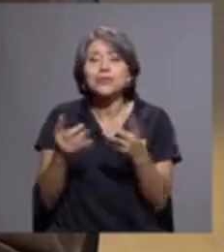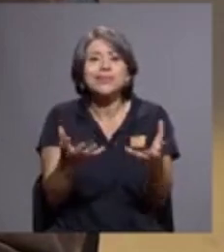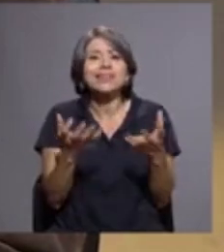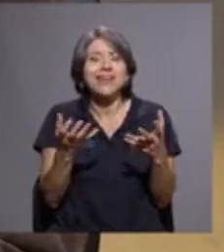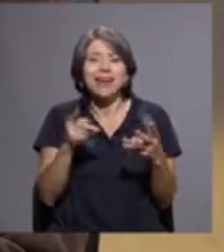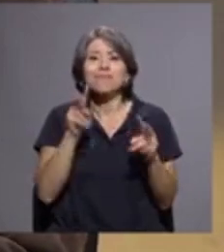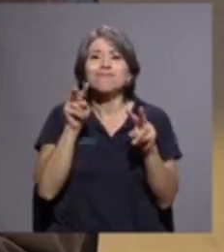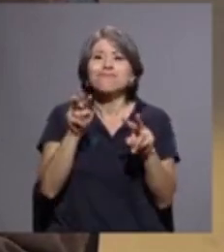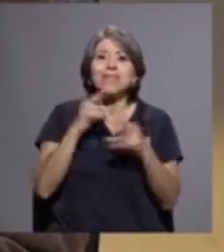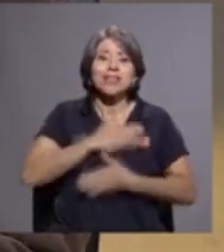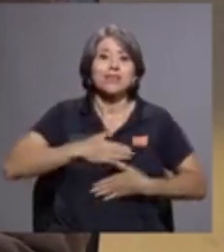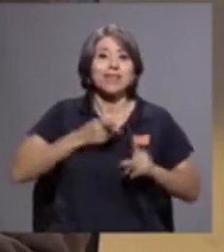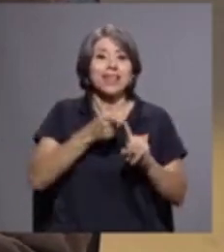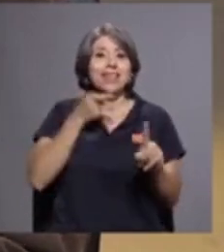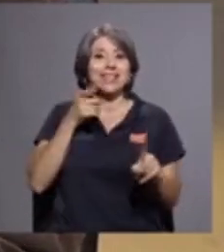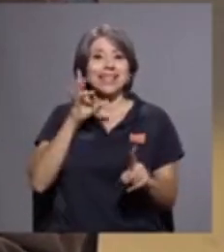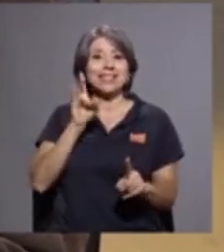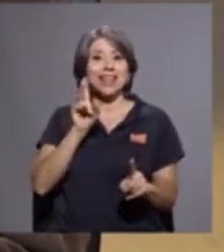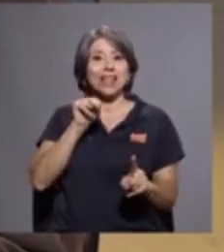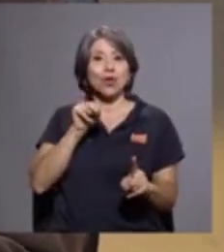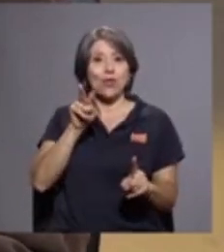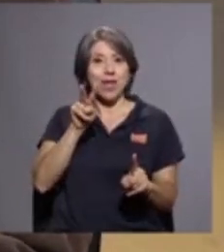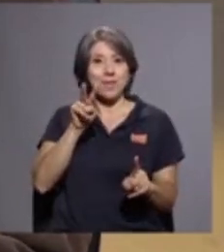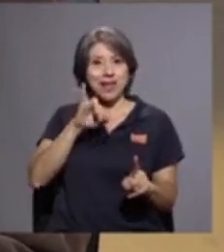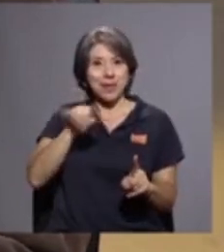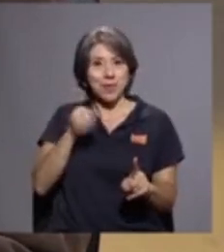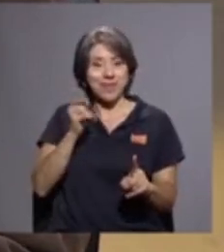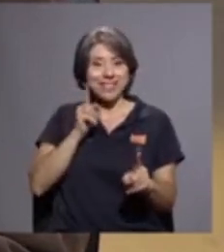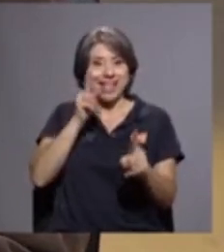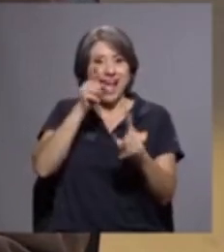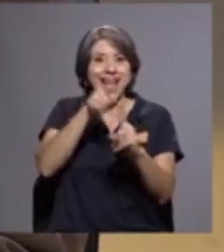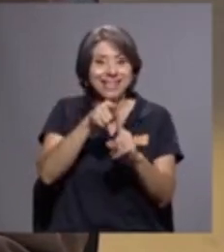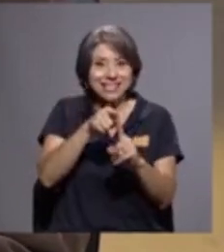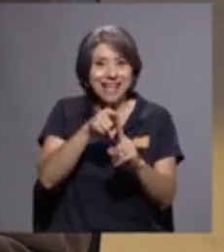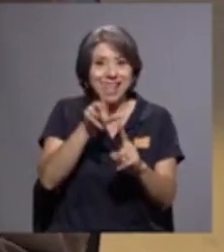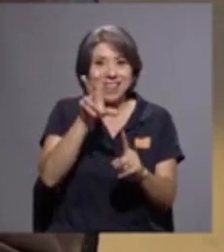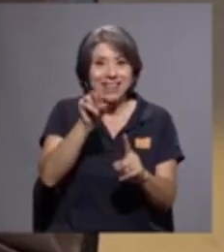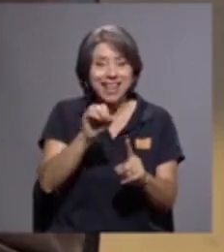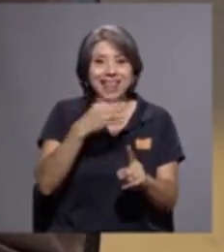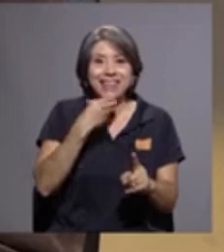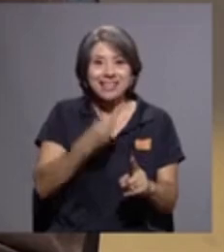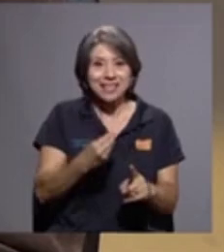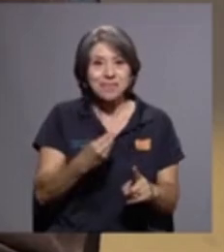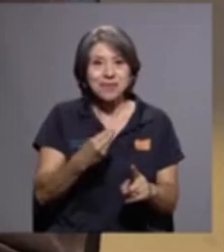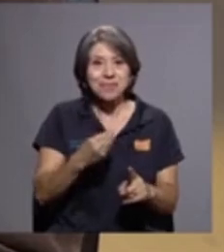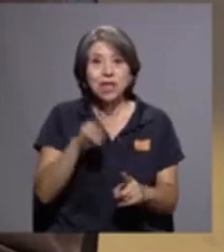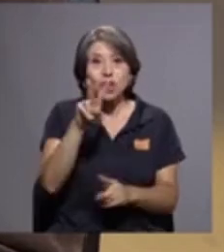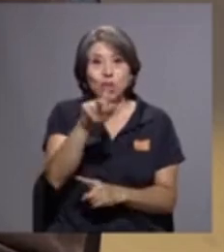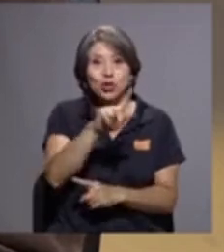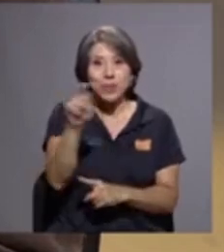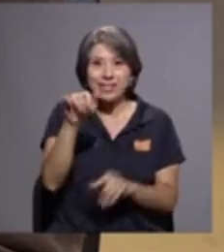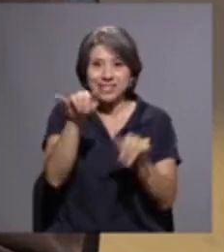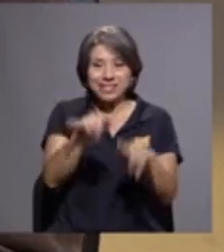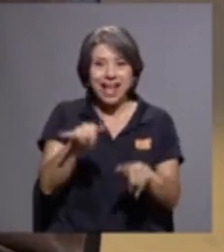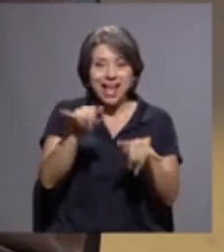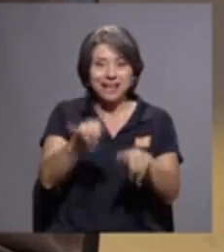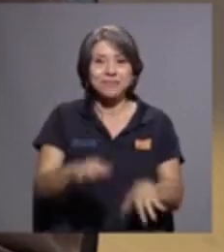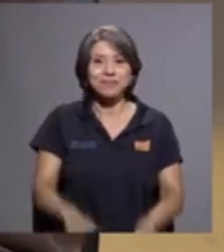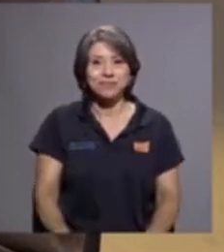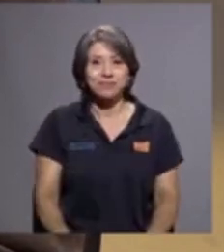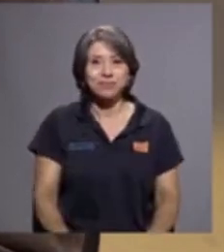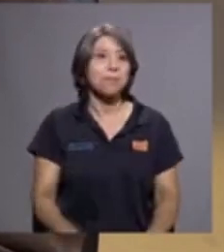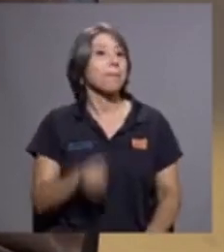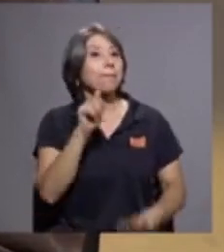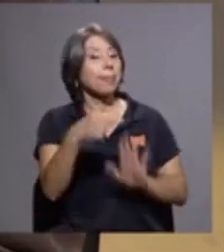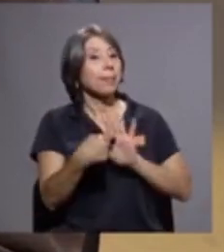disfrutar desde el 7 de noviembre jueves 7 de noviembre hasta el 30 de diciembre dos meses va a estar la exposición y